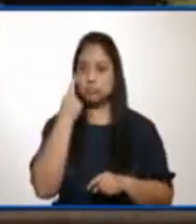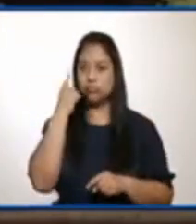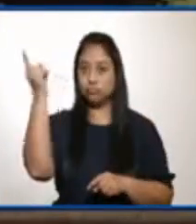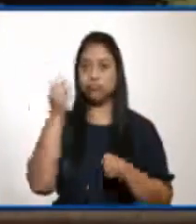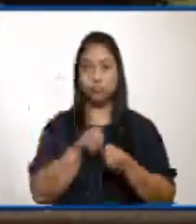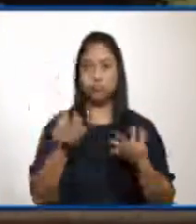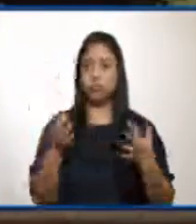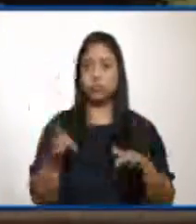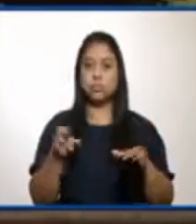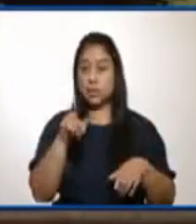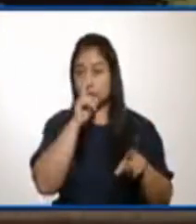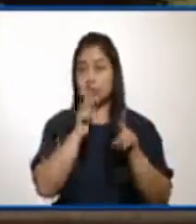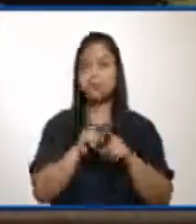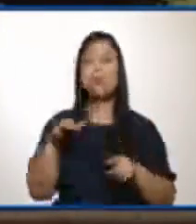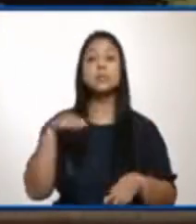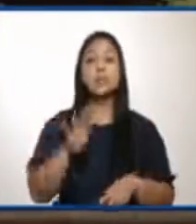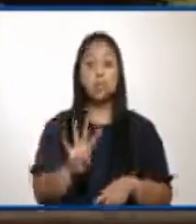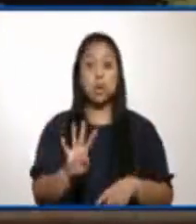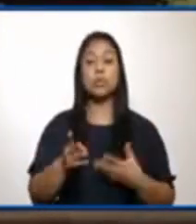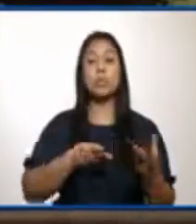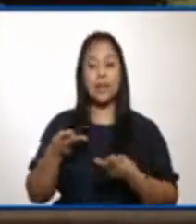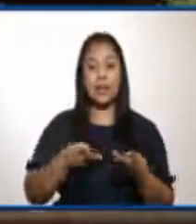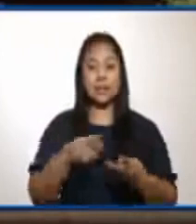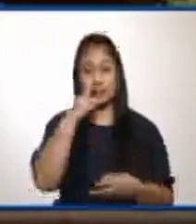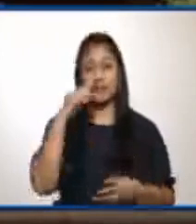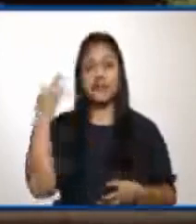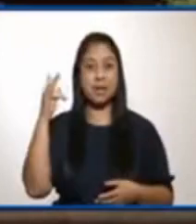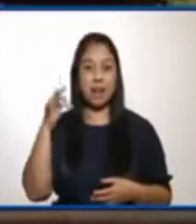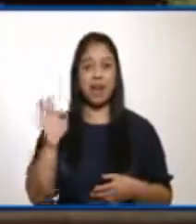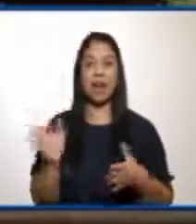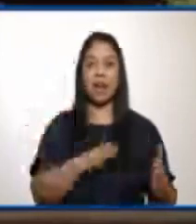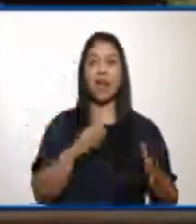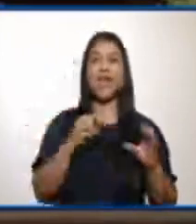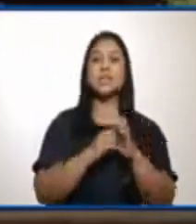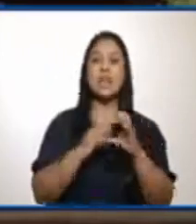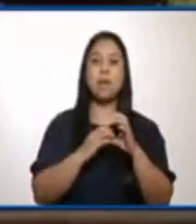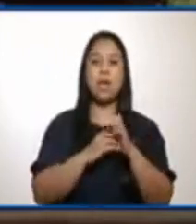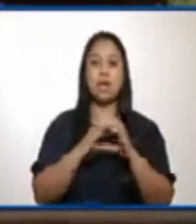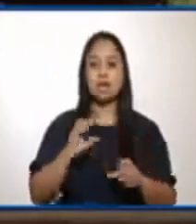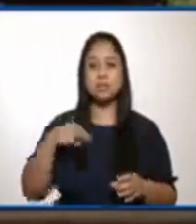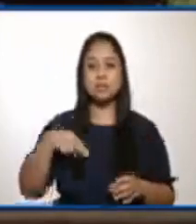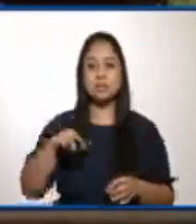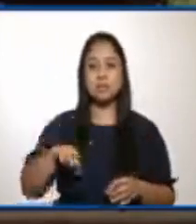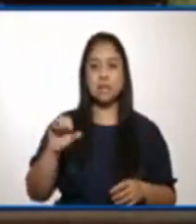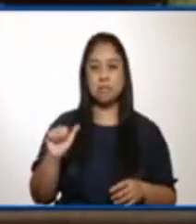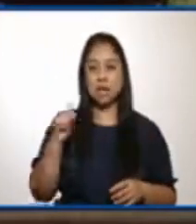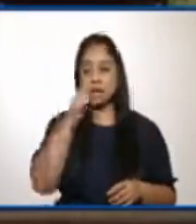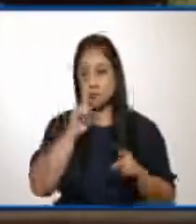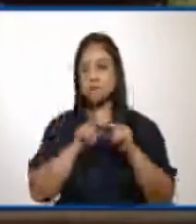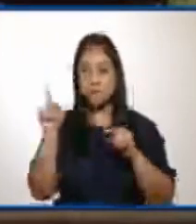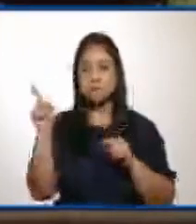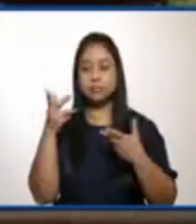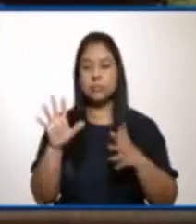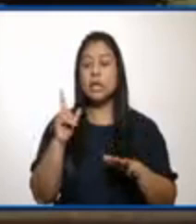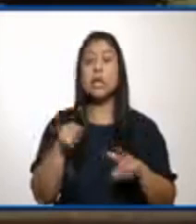estamos en la terminal, en el Segma, en la Plaza Barrios, en la Florida, que no es mercado. Estamos modificando el lugar